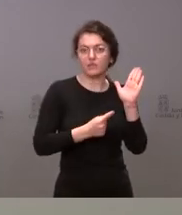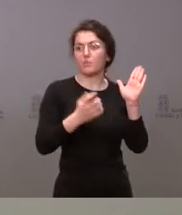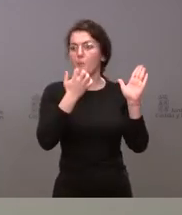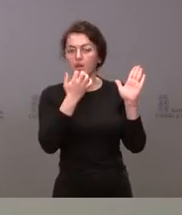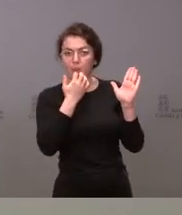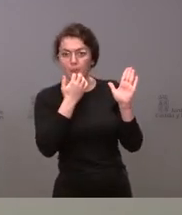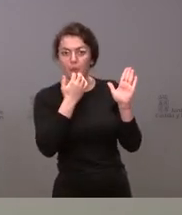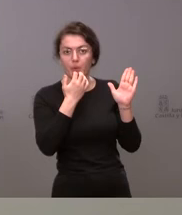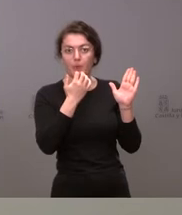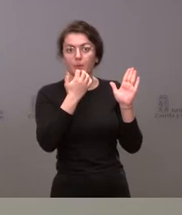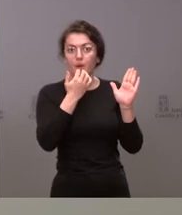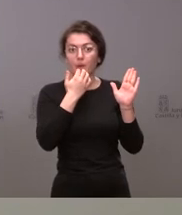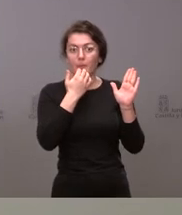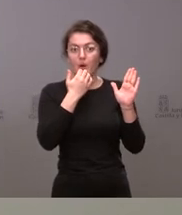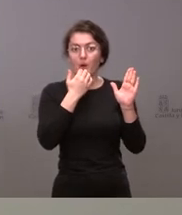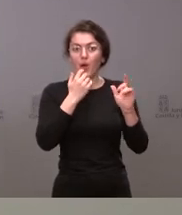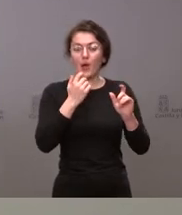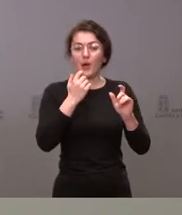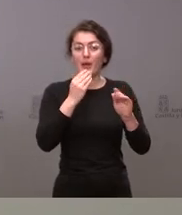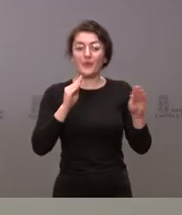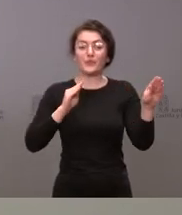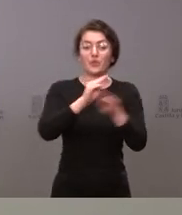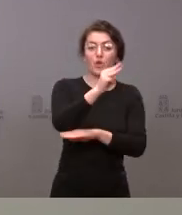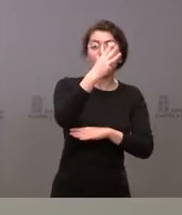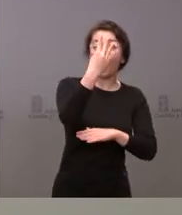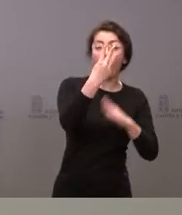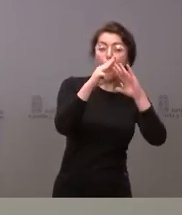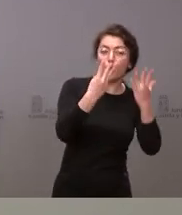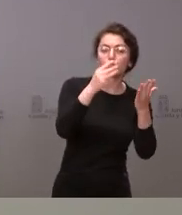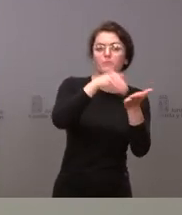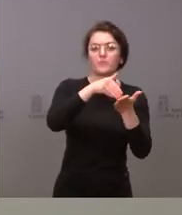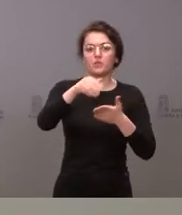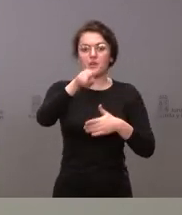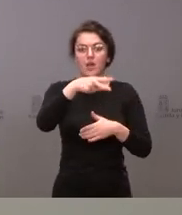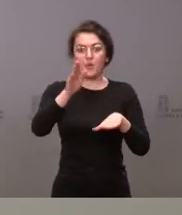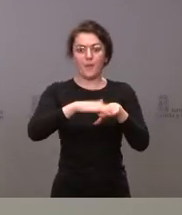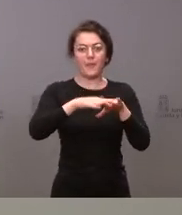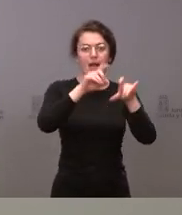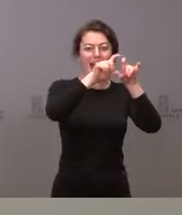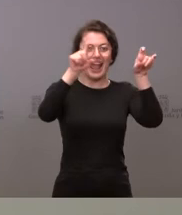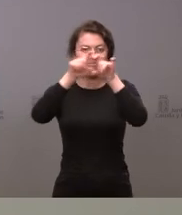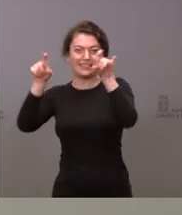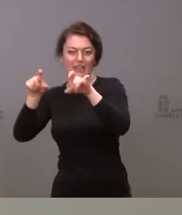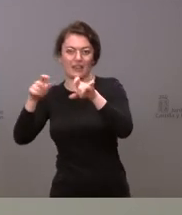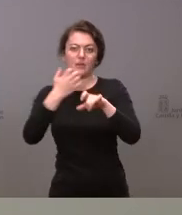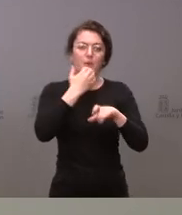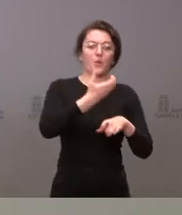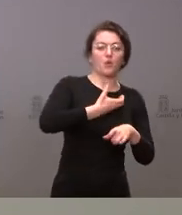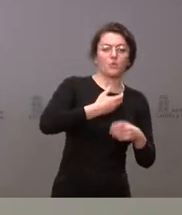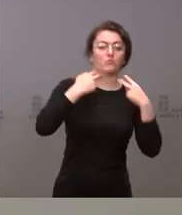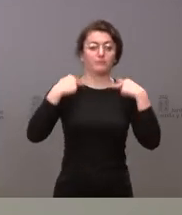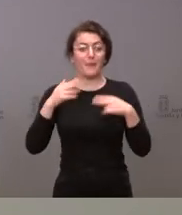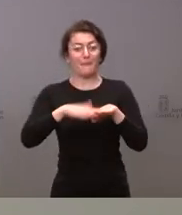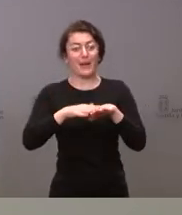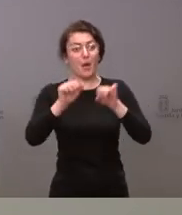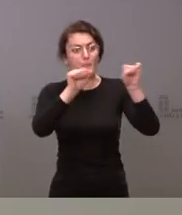medidas como fueron dar 8 millones de euros a las corporaciones locales para medidas de atención y protección de las personas